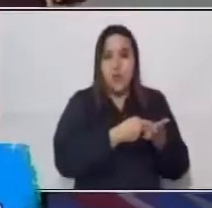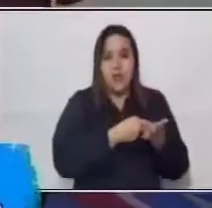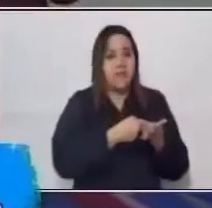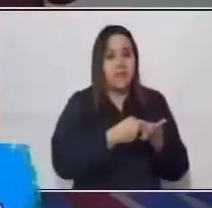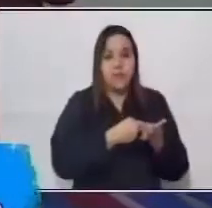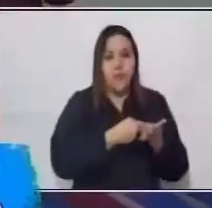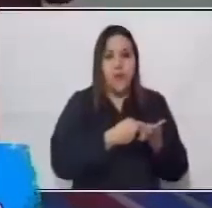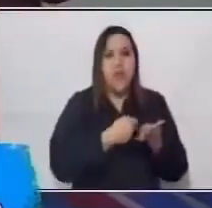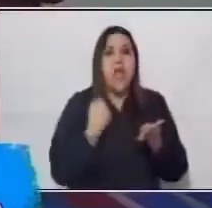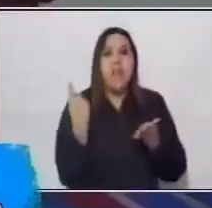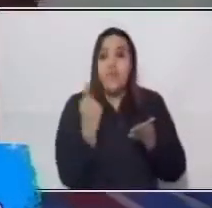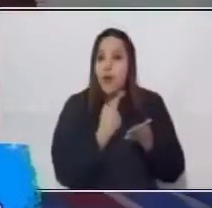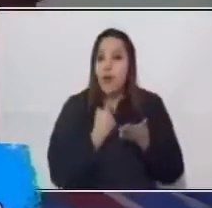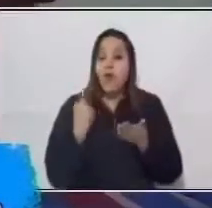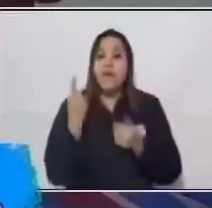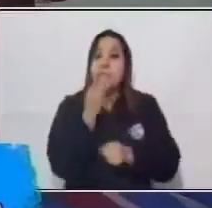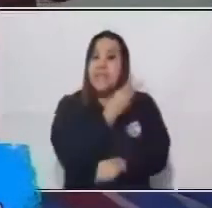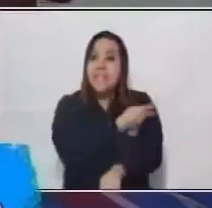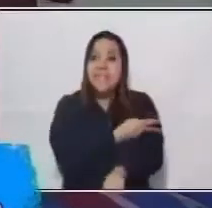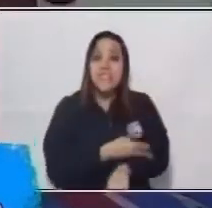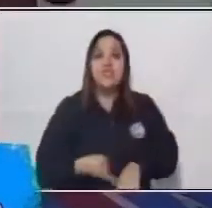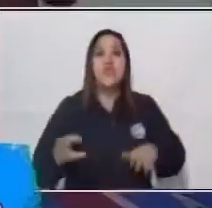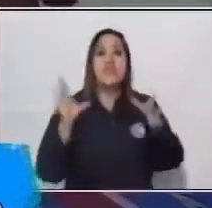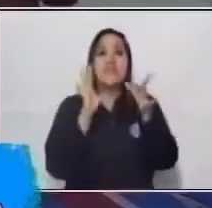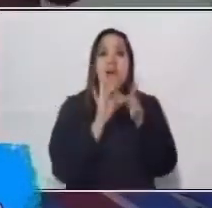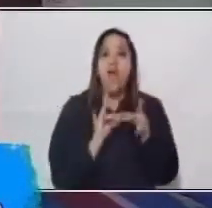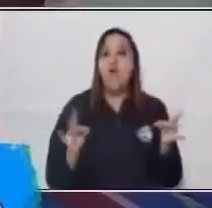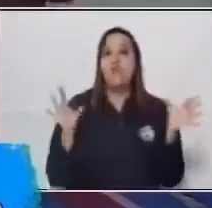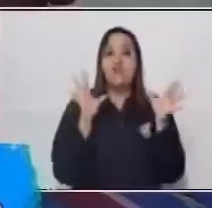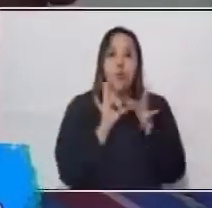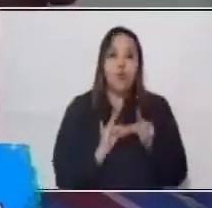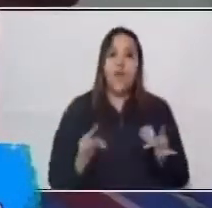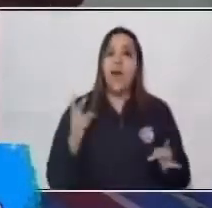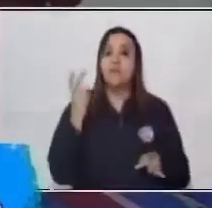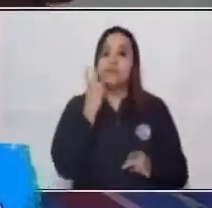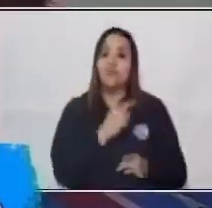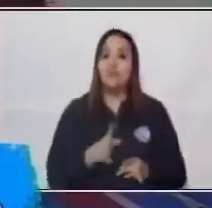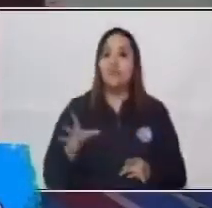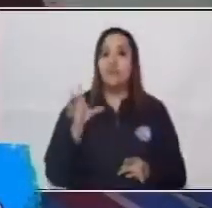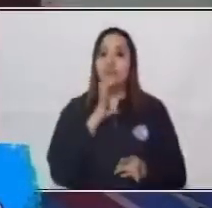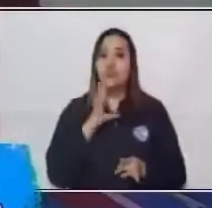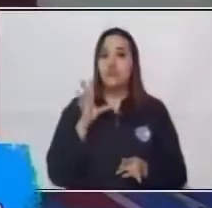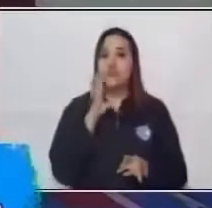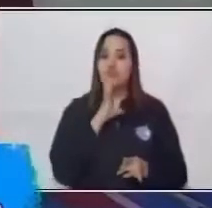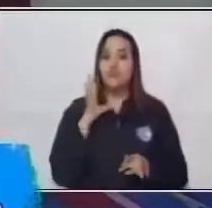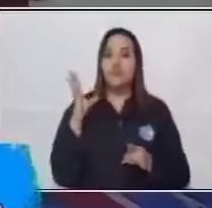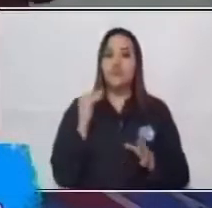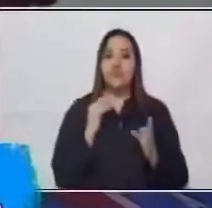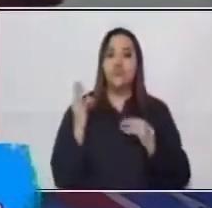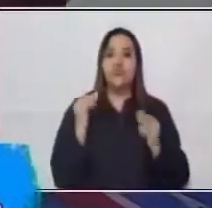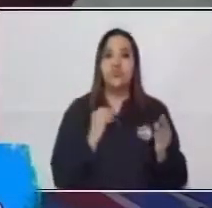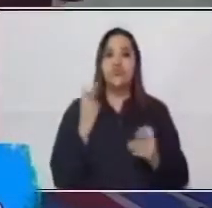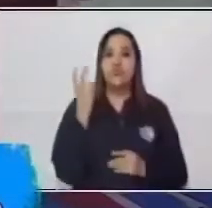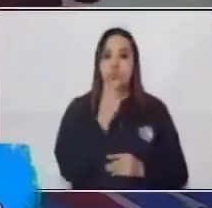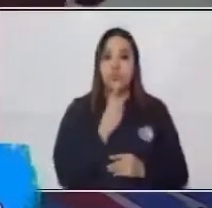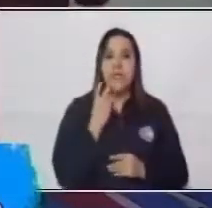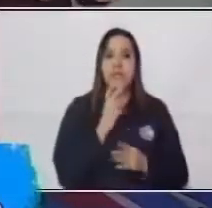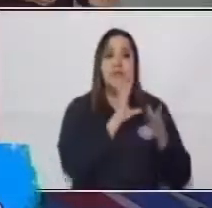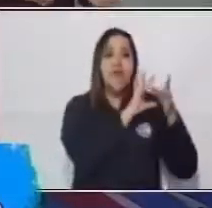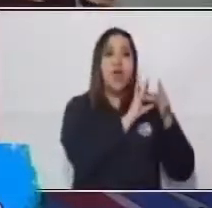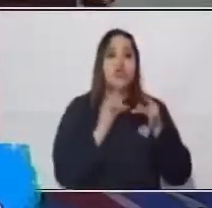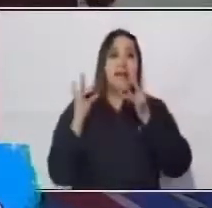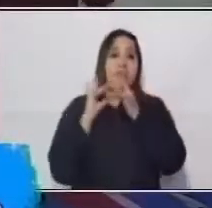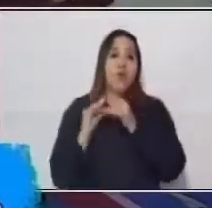todas sus historias iban contadas de forma oral y se iban pasando de generación a